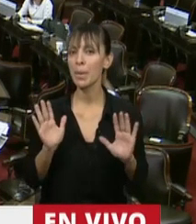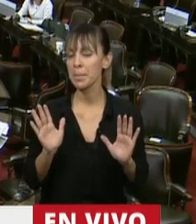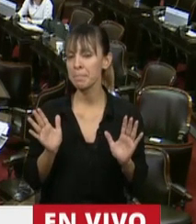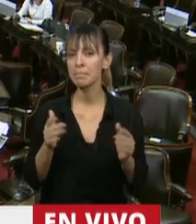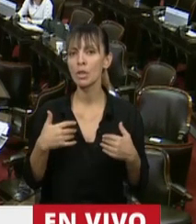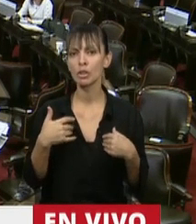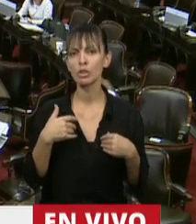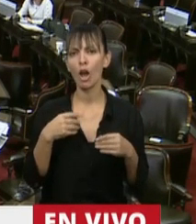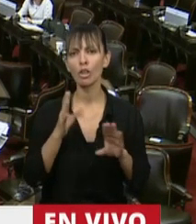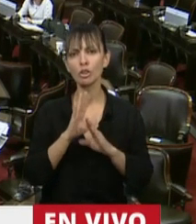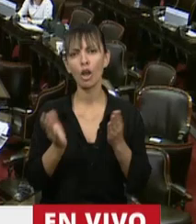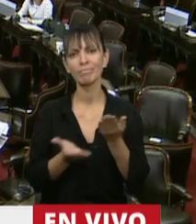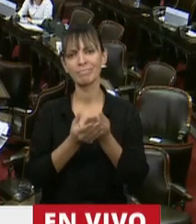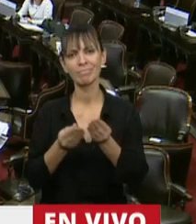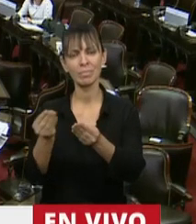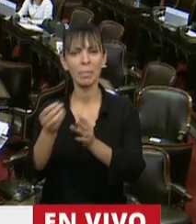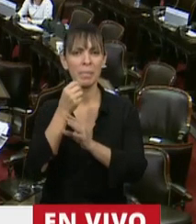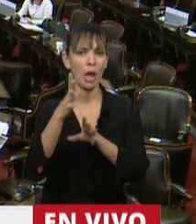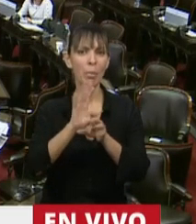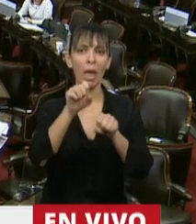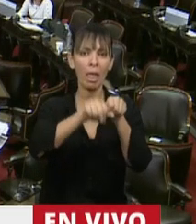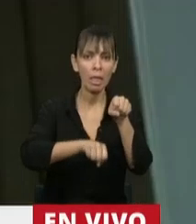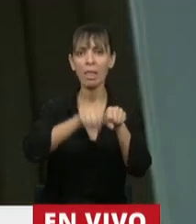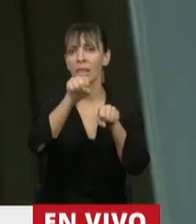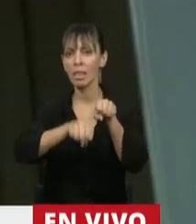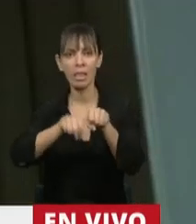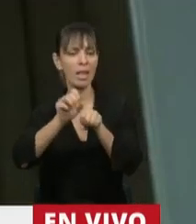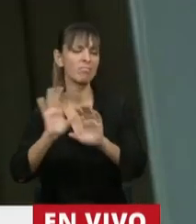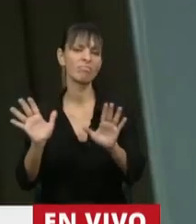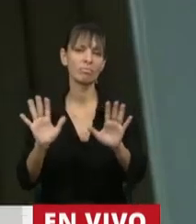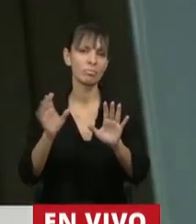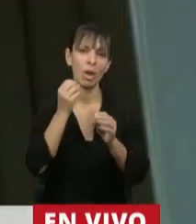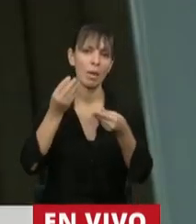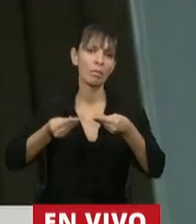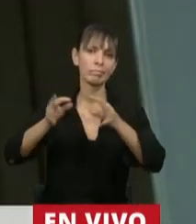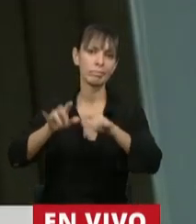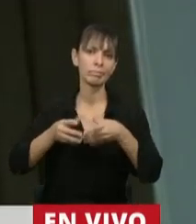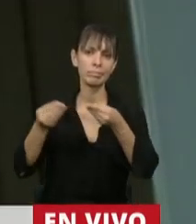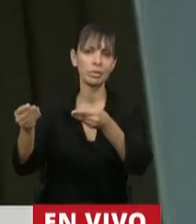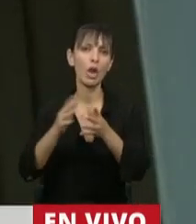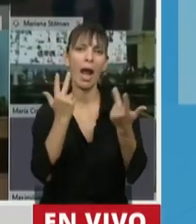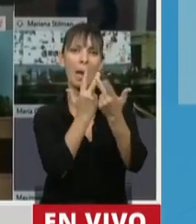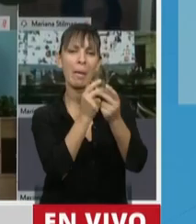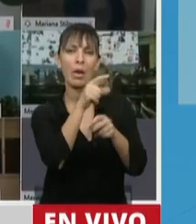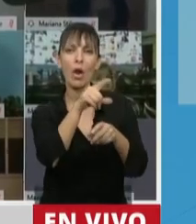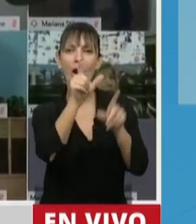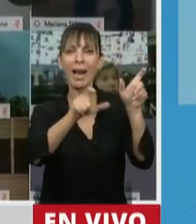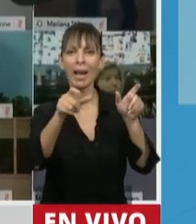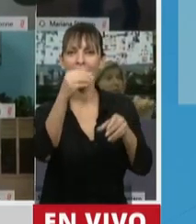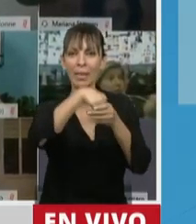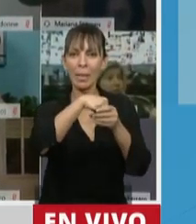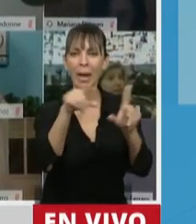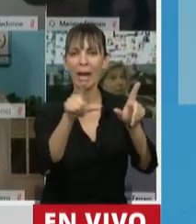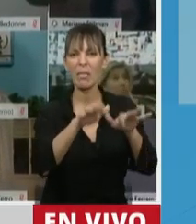la inserto porque la señal va y viene, y está hablando justo con informática que estaban tratando de ayudar, pero no hemos